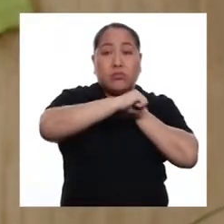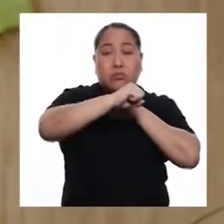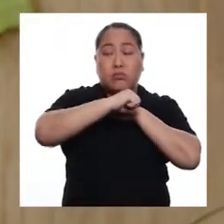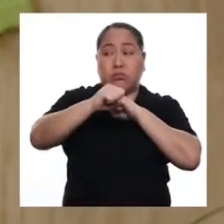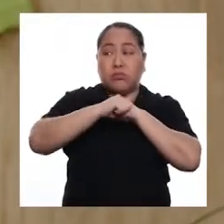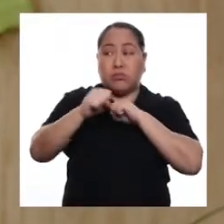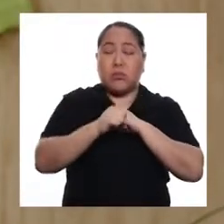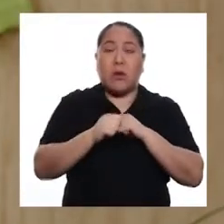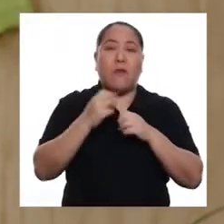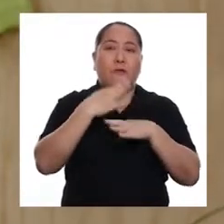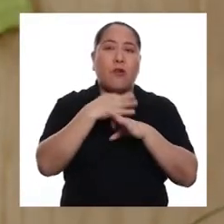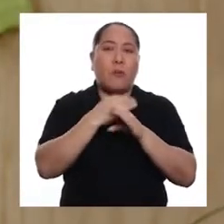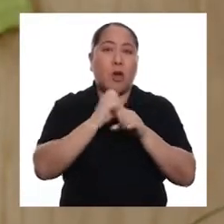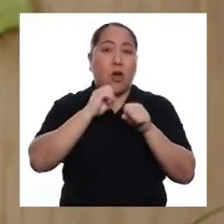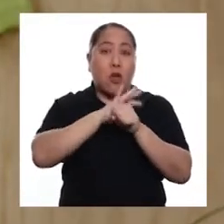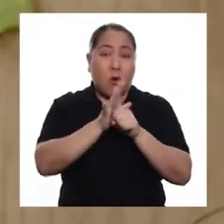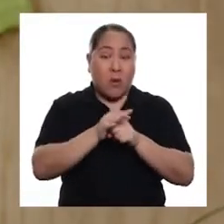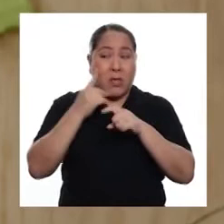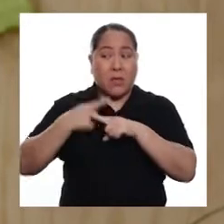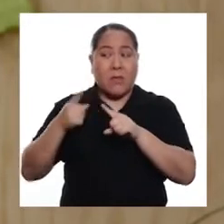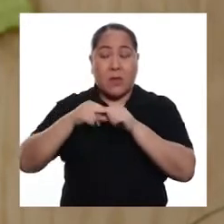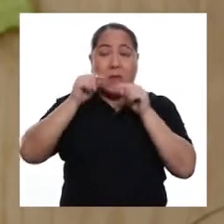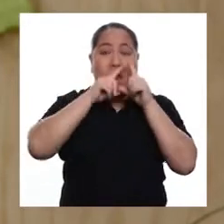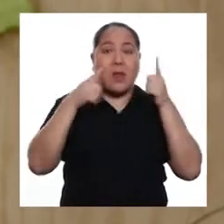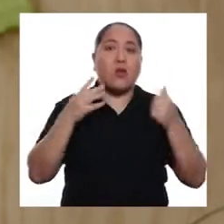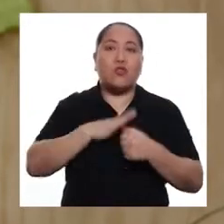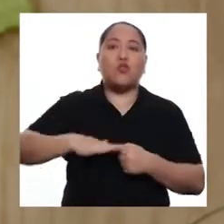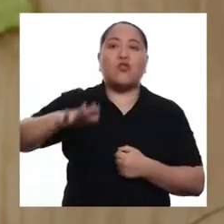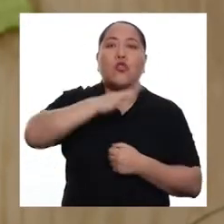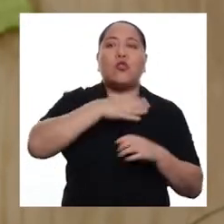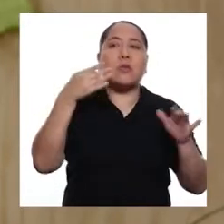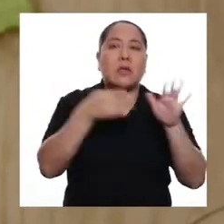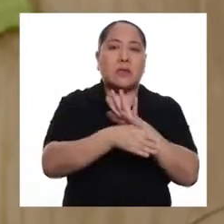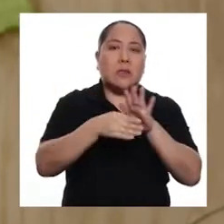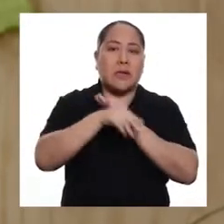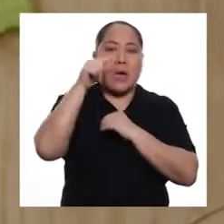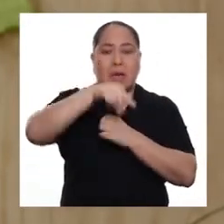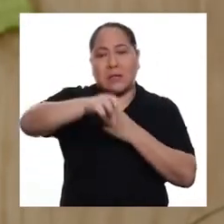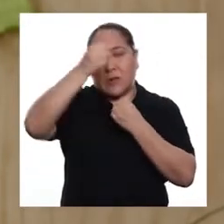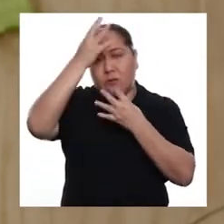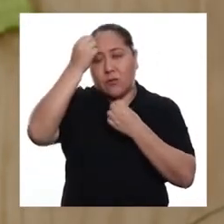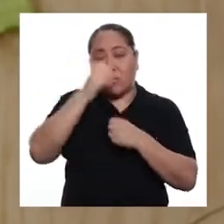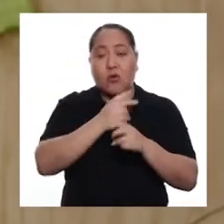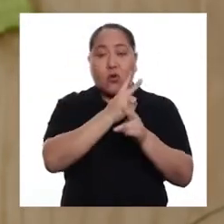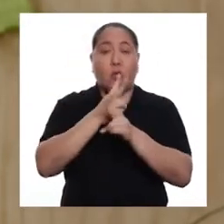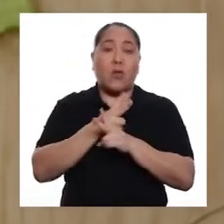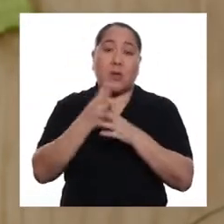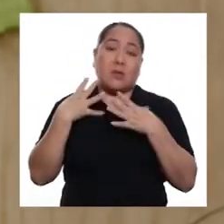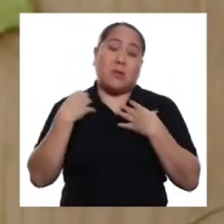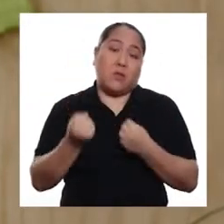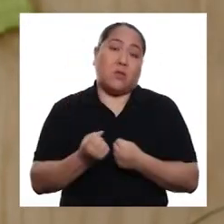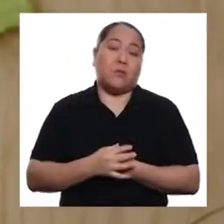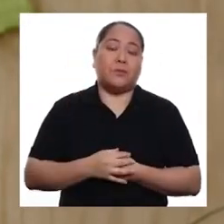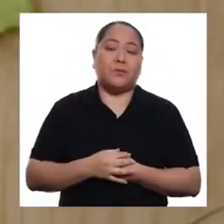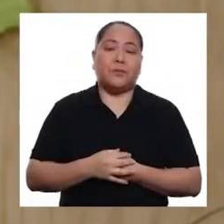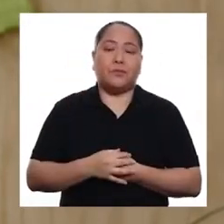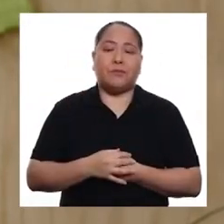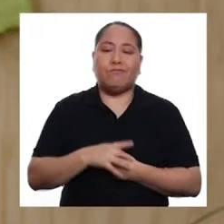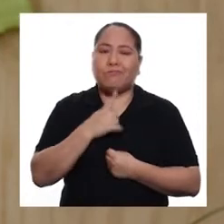medidas sobre la COVID-19 en diferentes lenguas, todos pueden acceder a esta información y cuidar su salud.